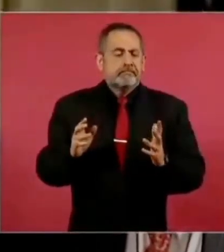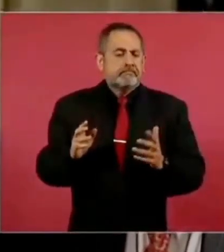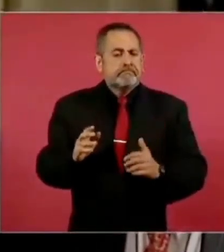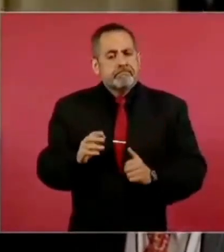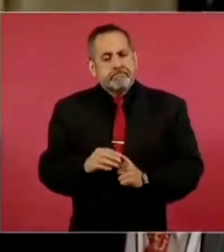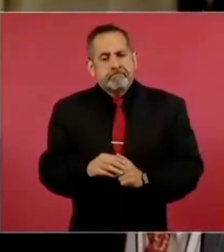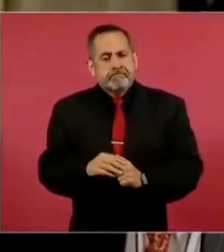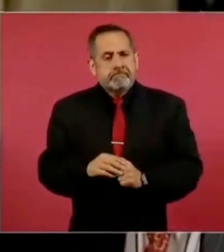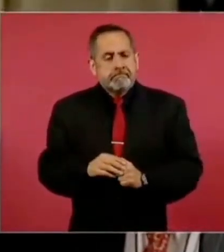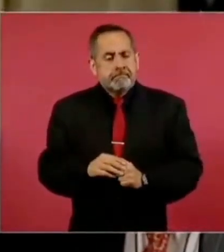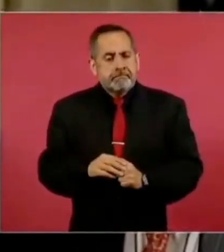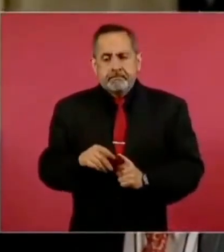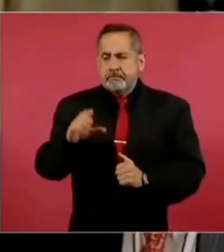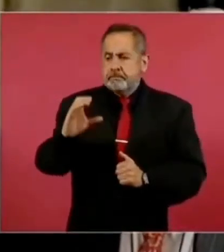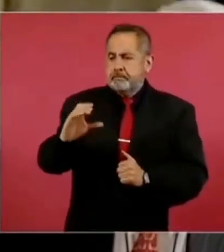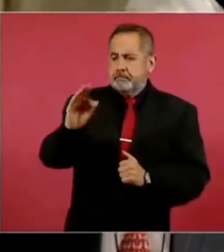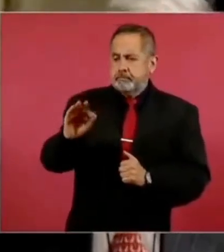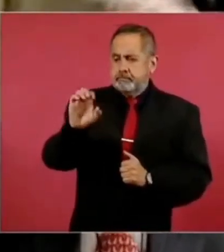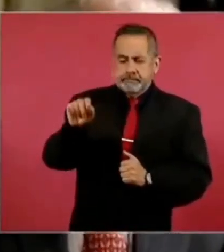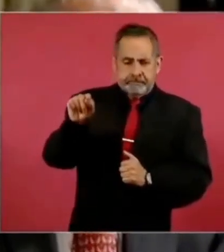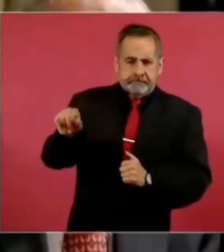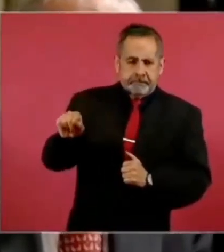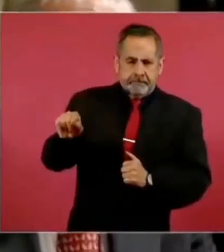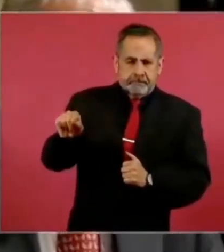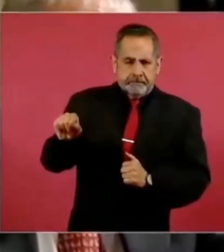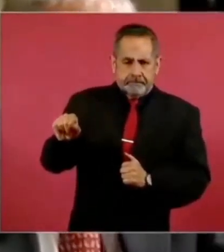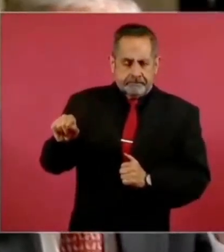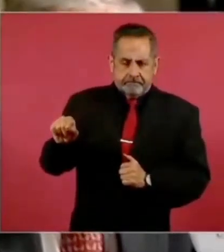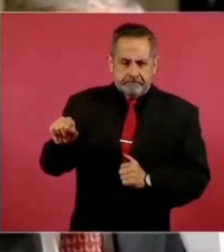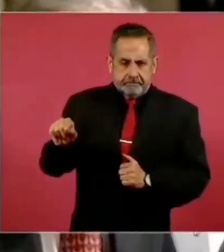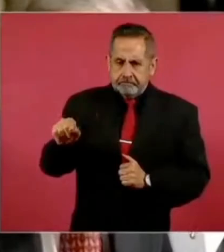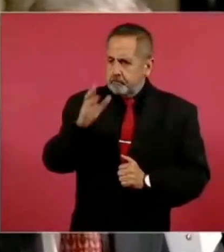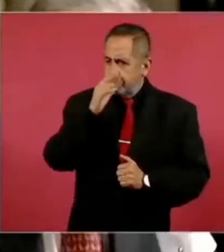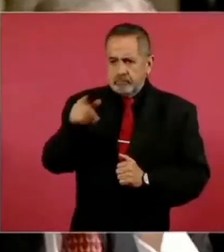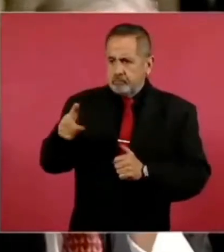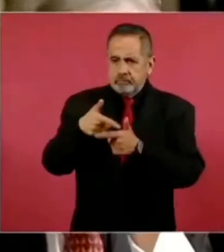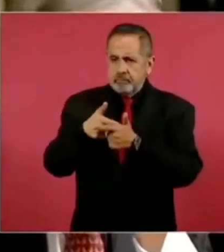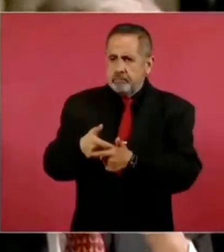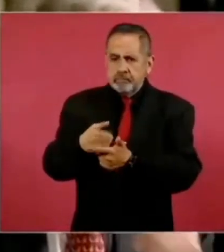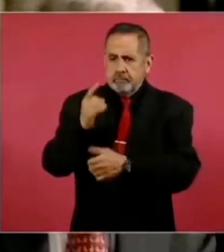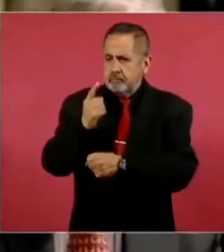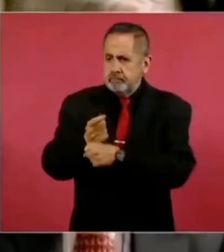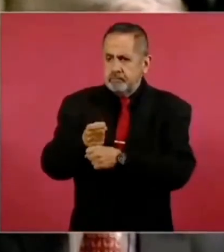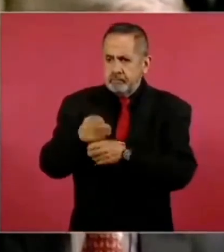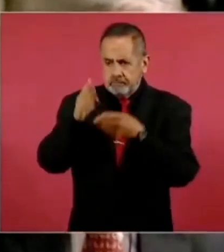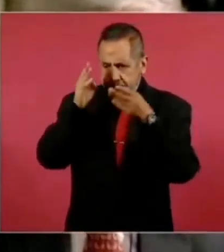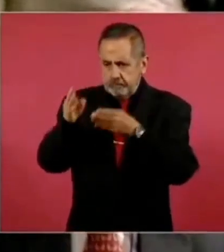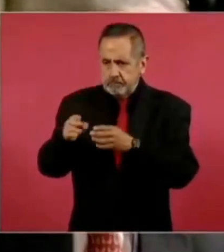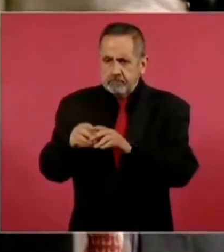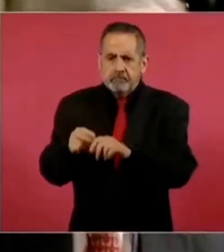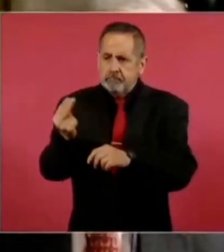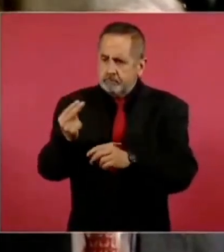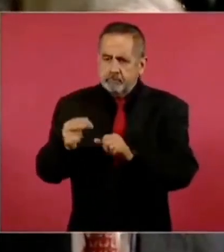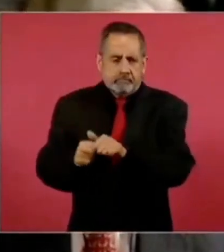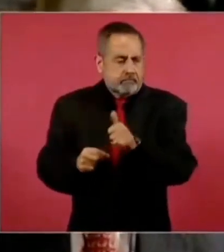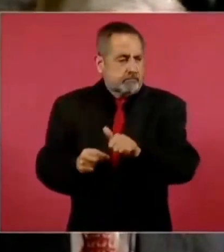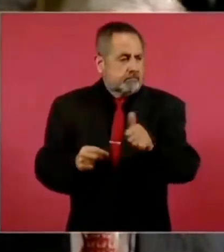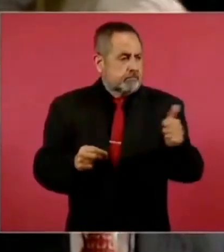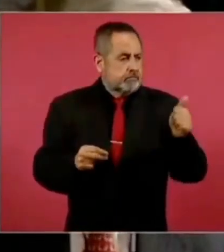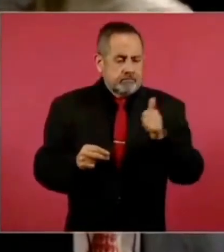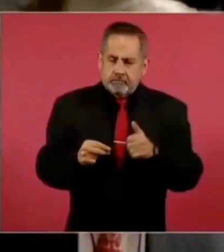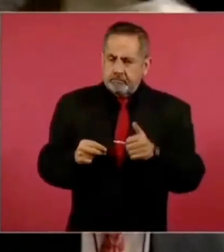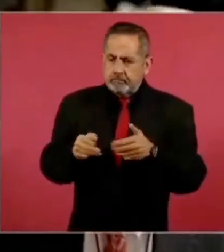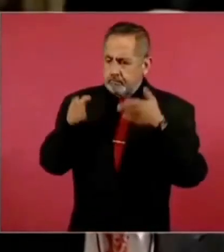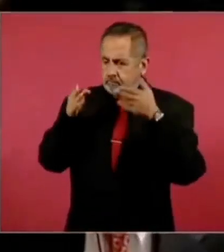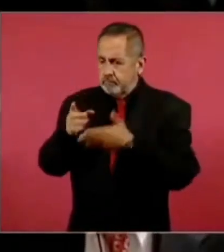Comisión Federal de Electricidad no podía seguir con esa preponderancia. ¿Cuál es su opinión respecto a esta decisión de